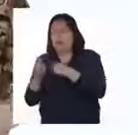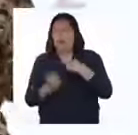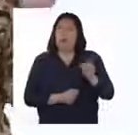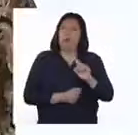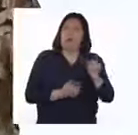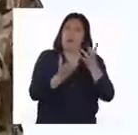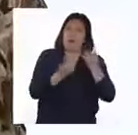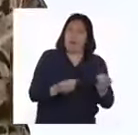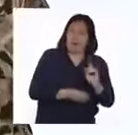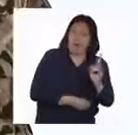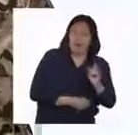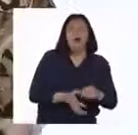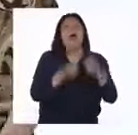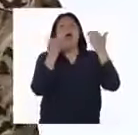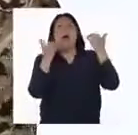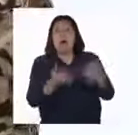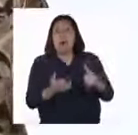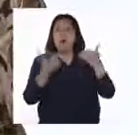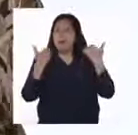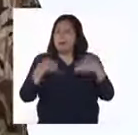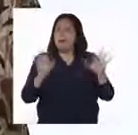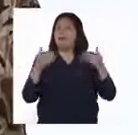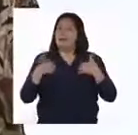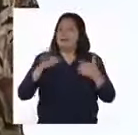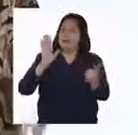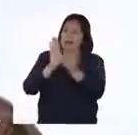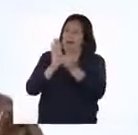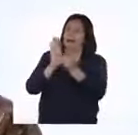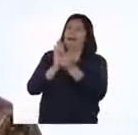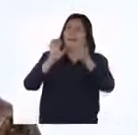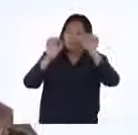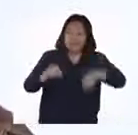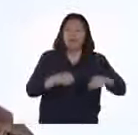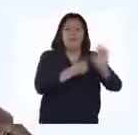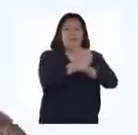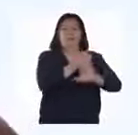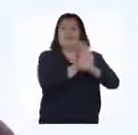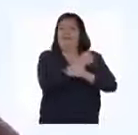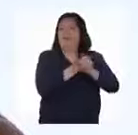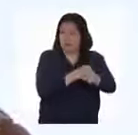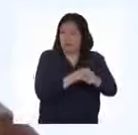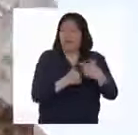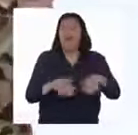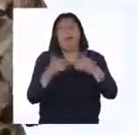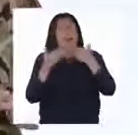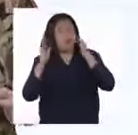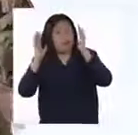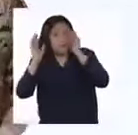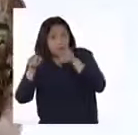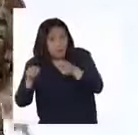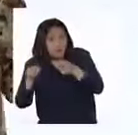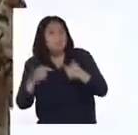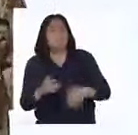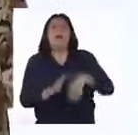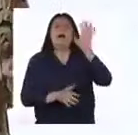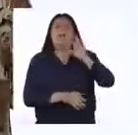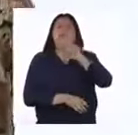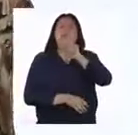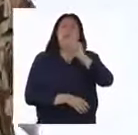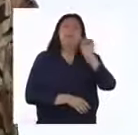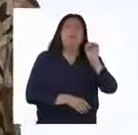sucedió. Hoy incluso contamos con leyes que las protegen, gracias a lo cual, escucha bien, tenemos más de